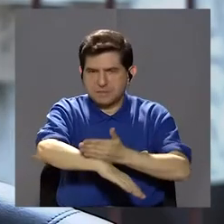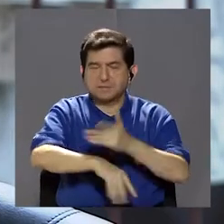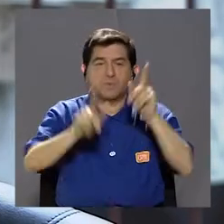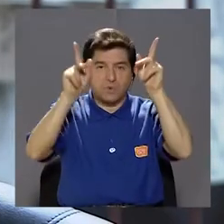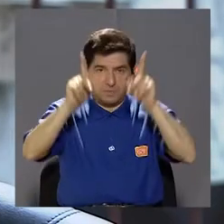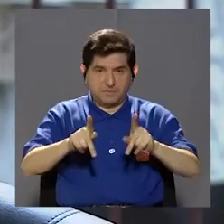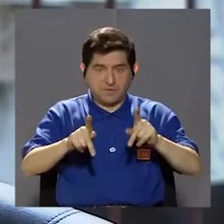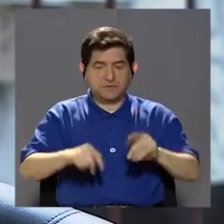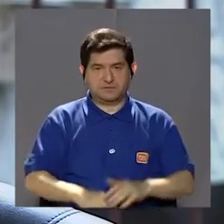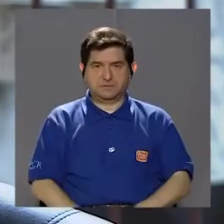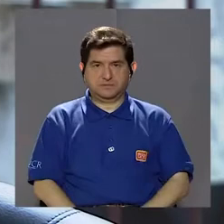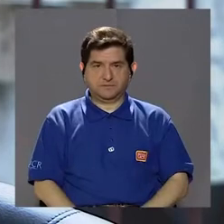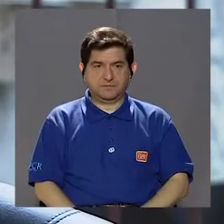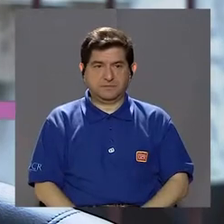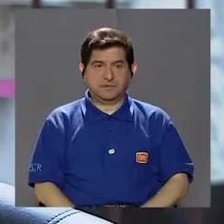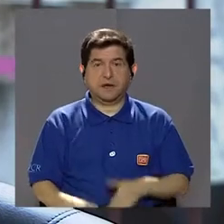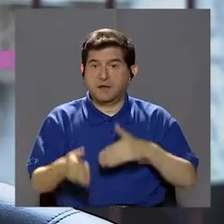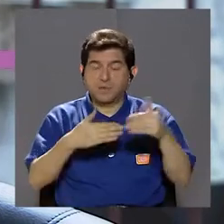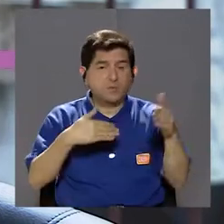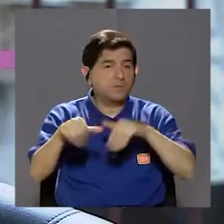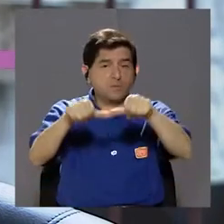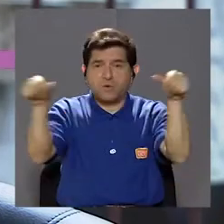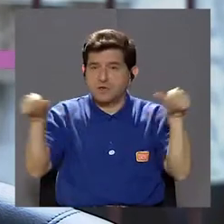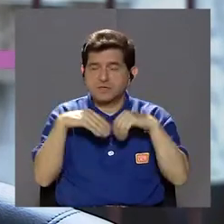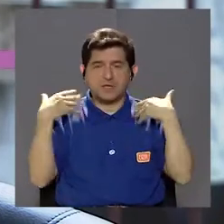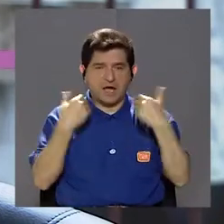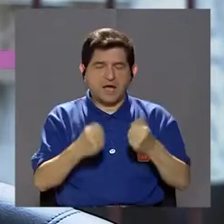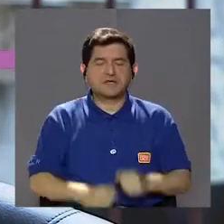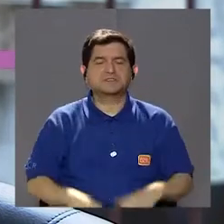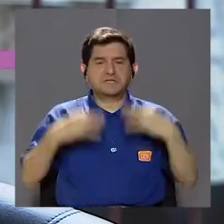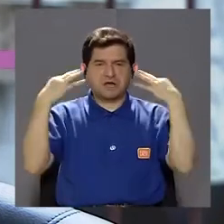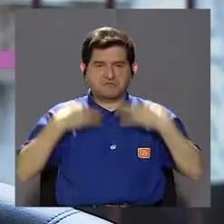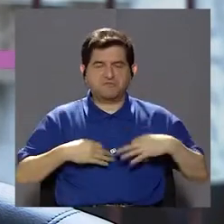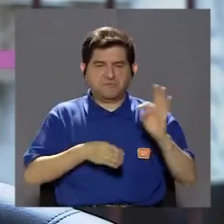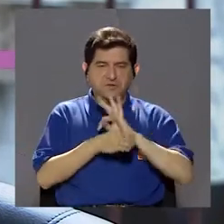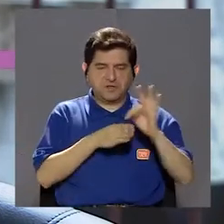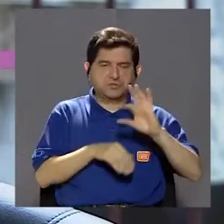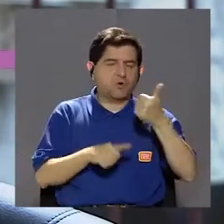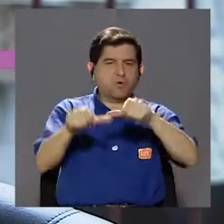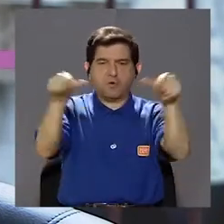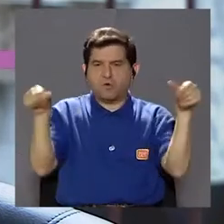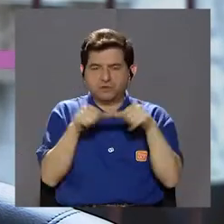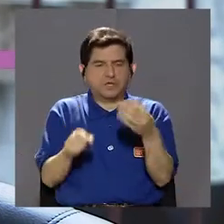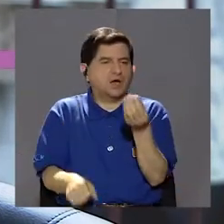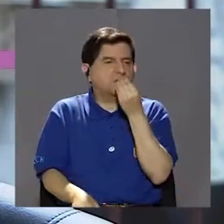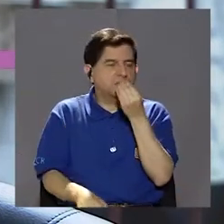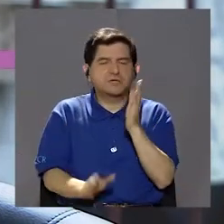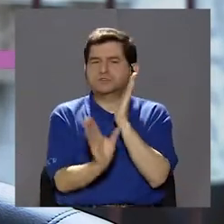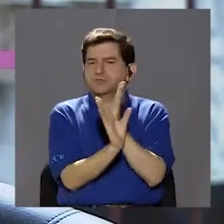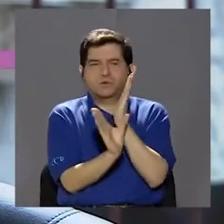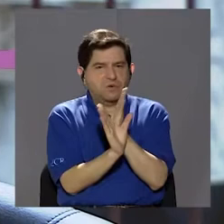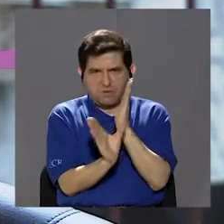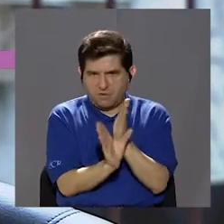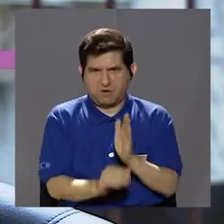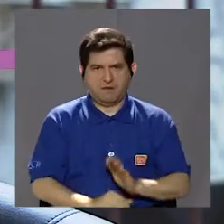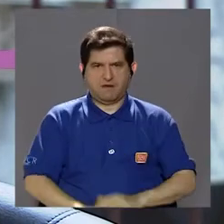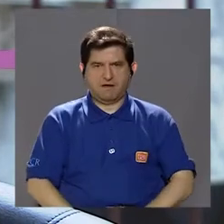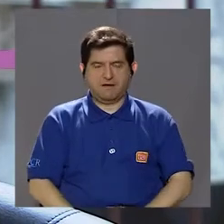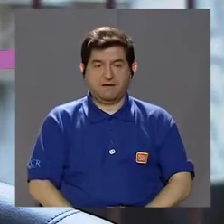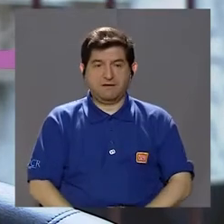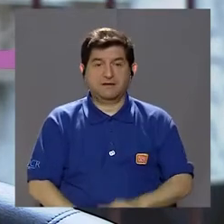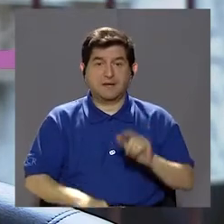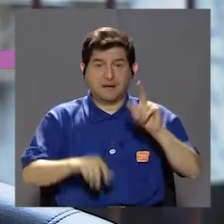solo en esta, si la persona acude, en cualquier rama de la salud, ya sea fisioterapia, u otros ramas de la salud, nutrición, psicología,